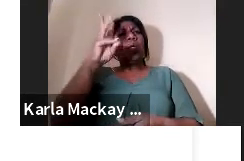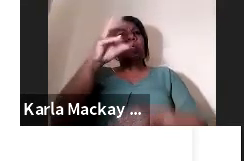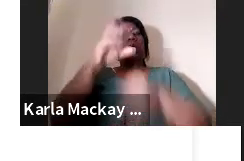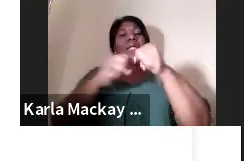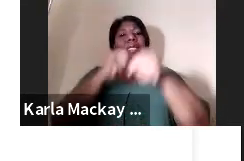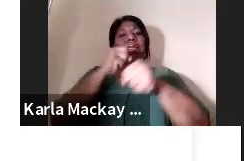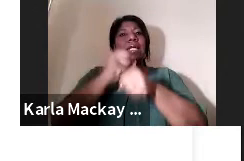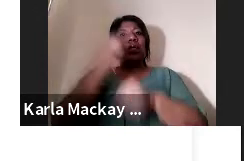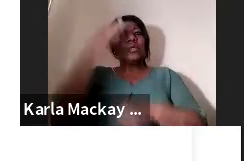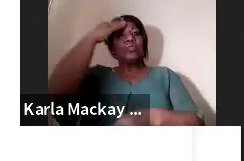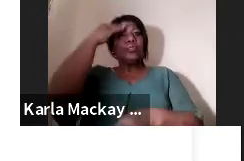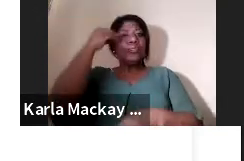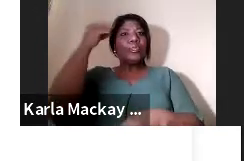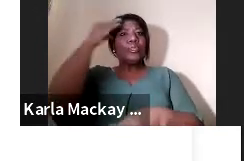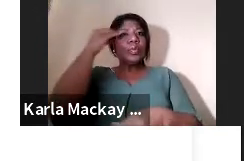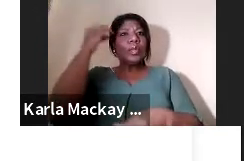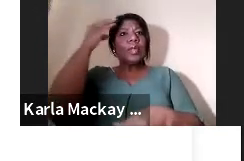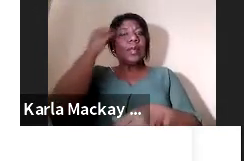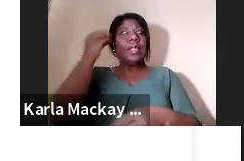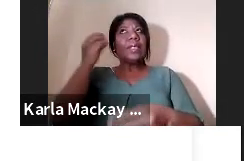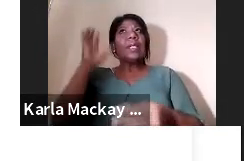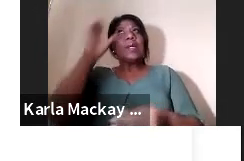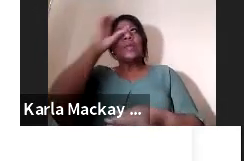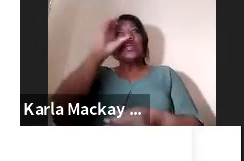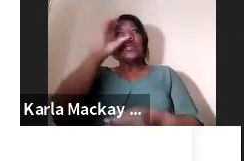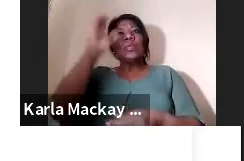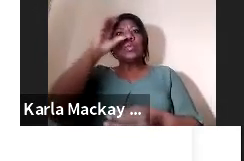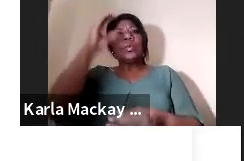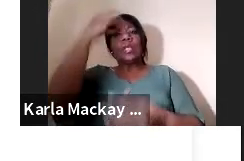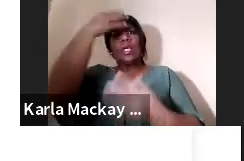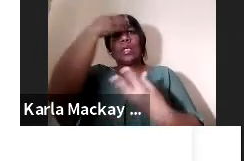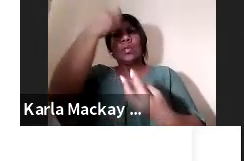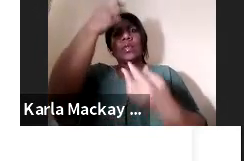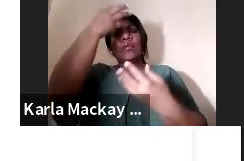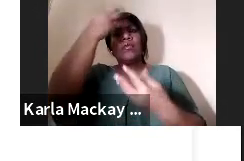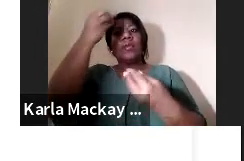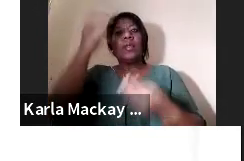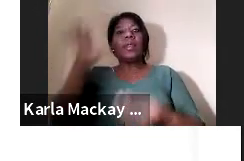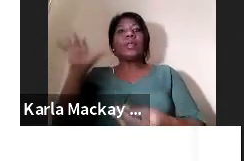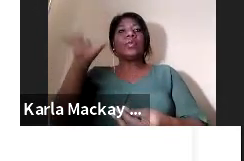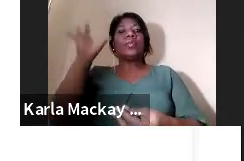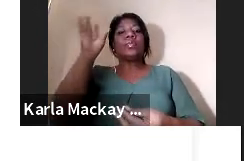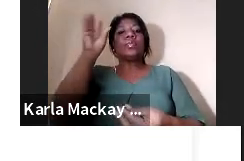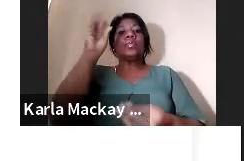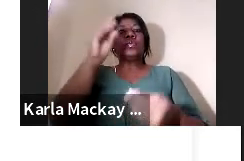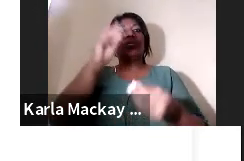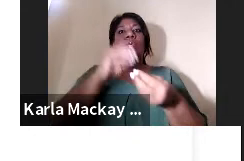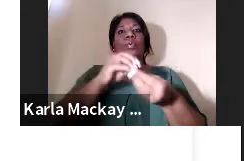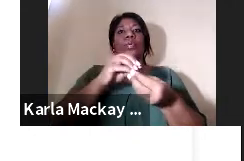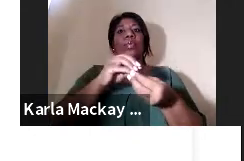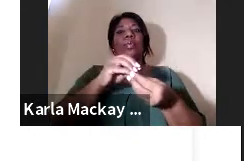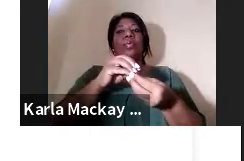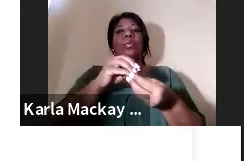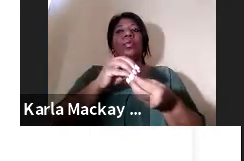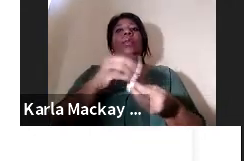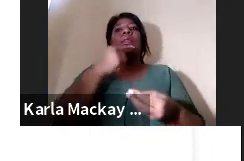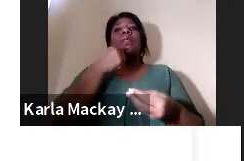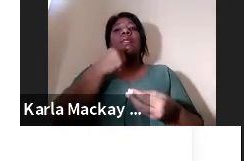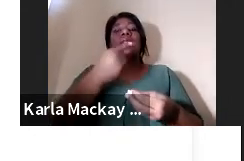que tiene su base desde la universidad y